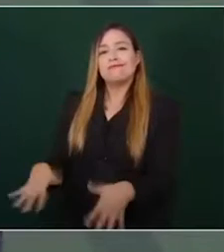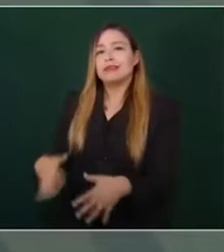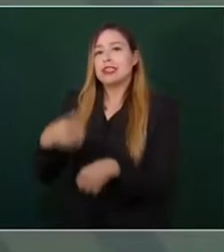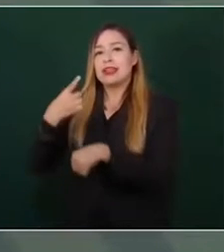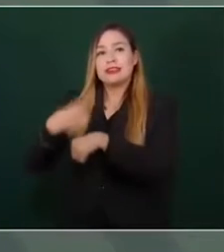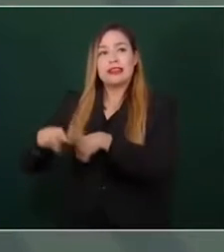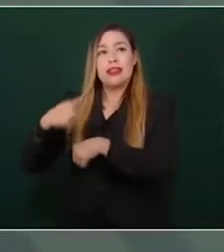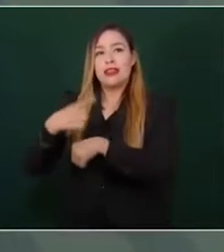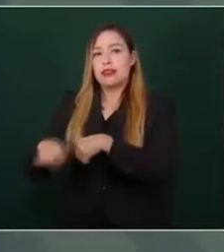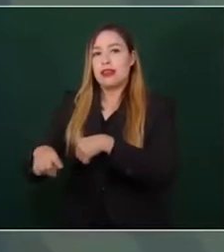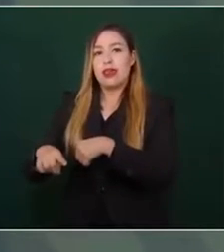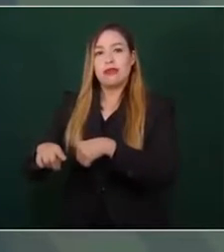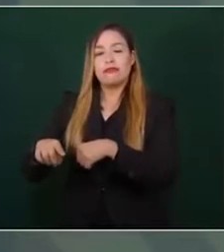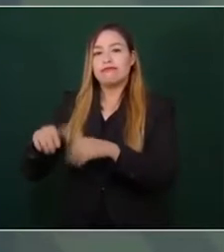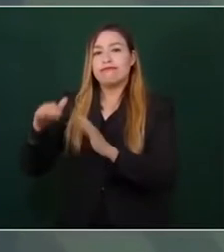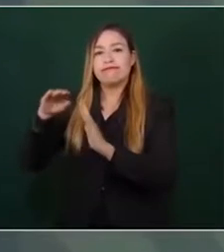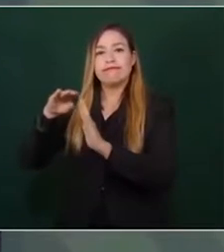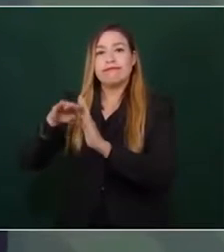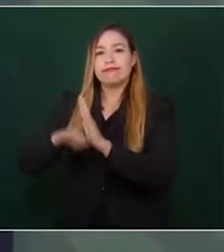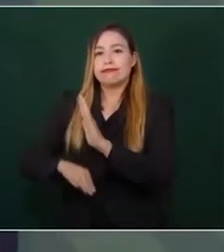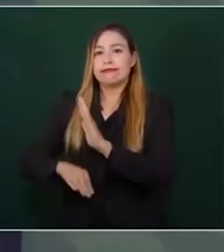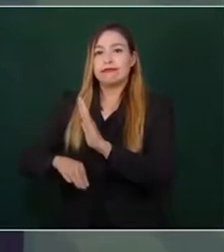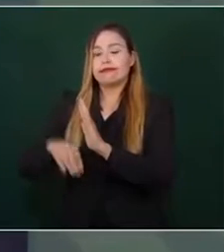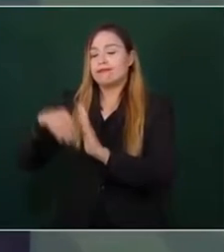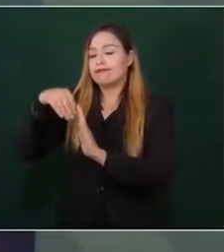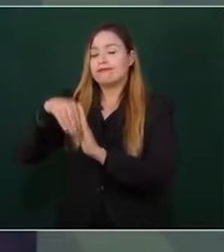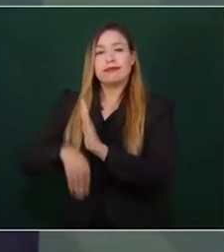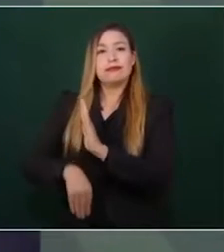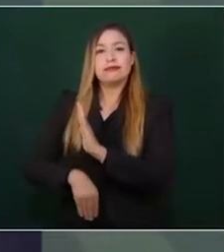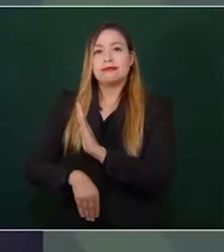de las maestras de los maestros.